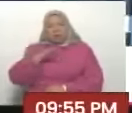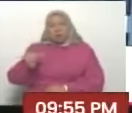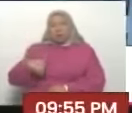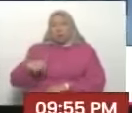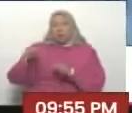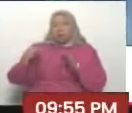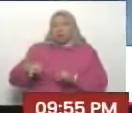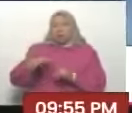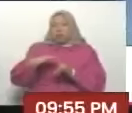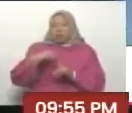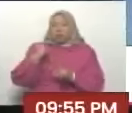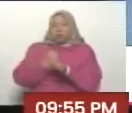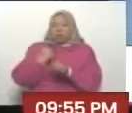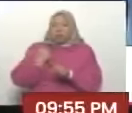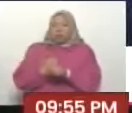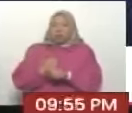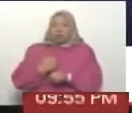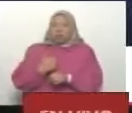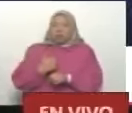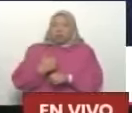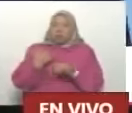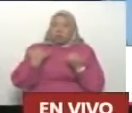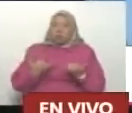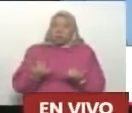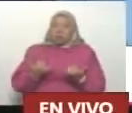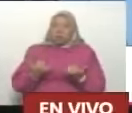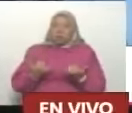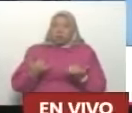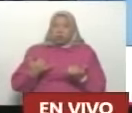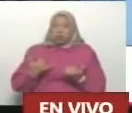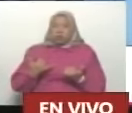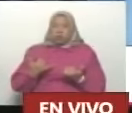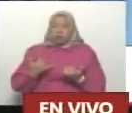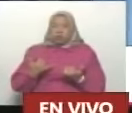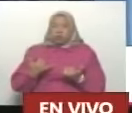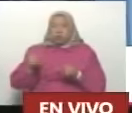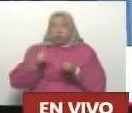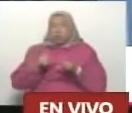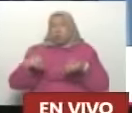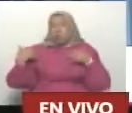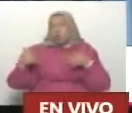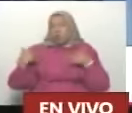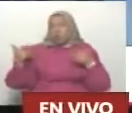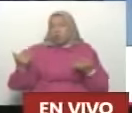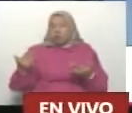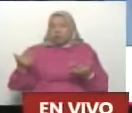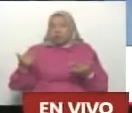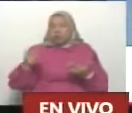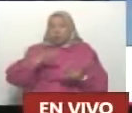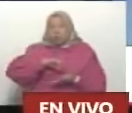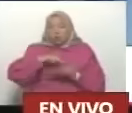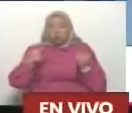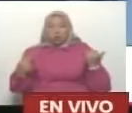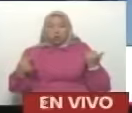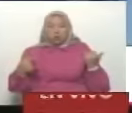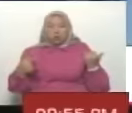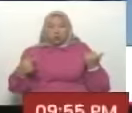es el alboroto creativo, Silita. Y como estamos alboroto... Yo no sé si la palabra alboroto tiene traducción.